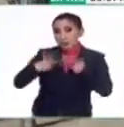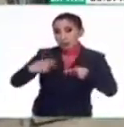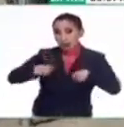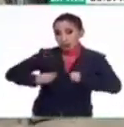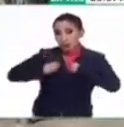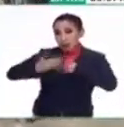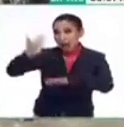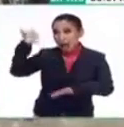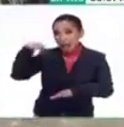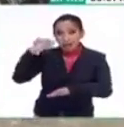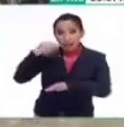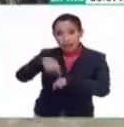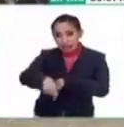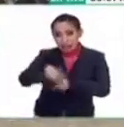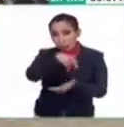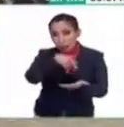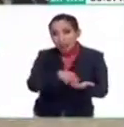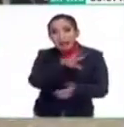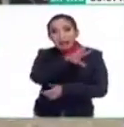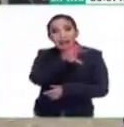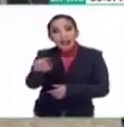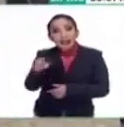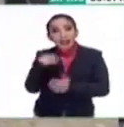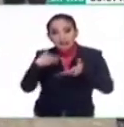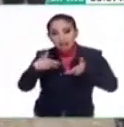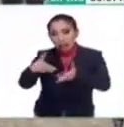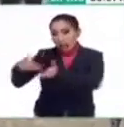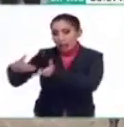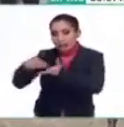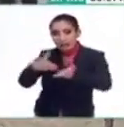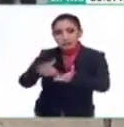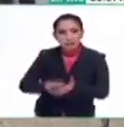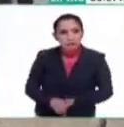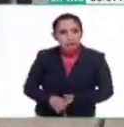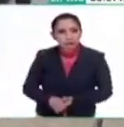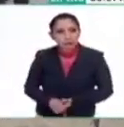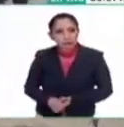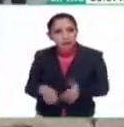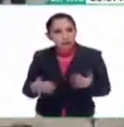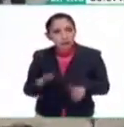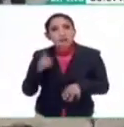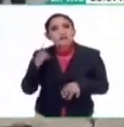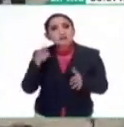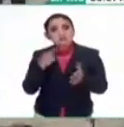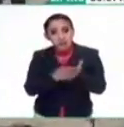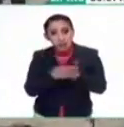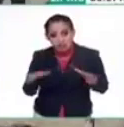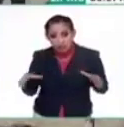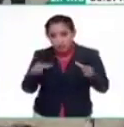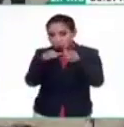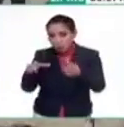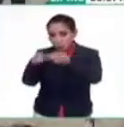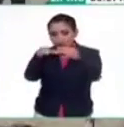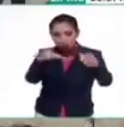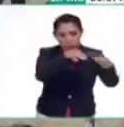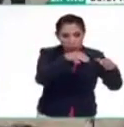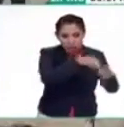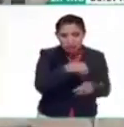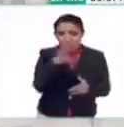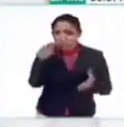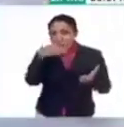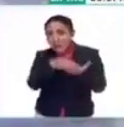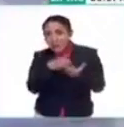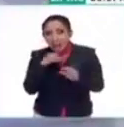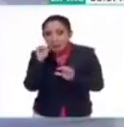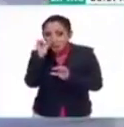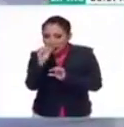en su momento, y tiene más de 500 calles. Sí, más de mil montículos, más de mil montículos, y